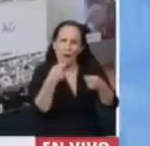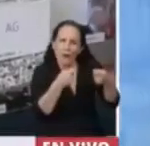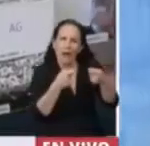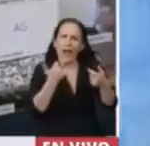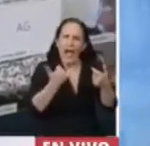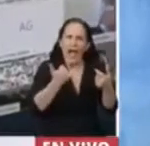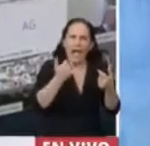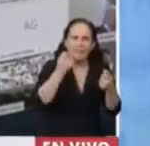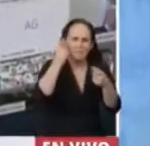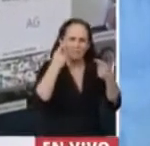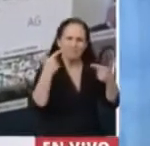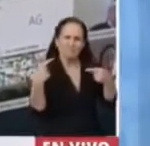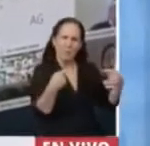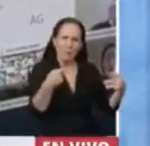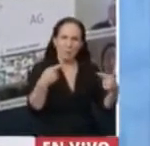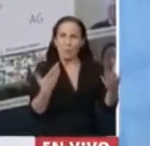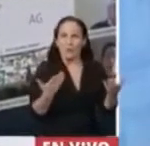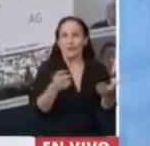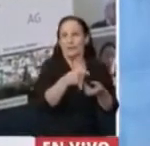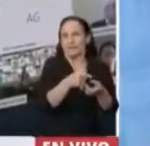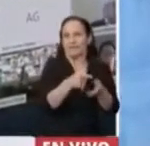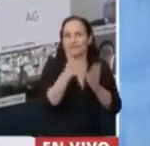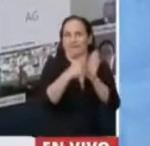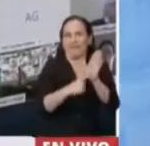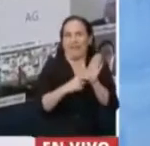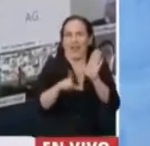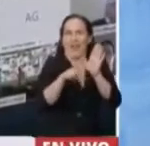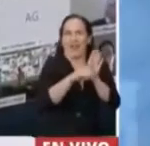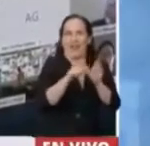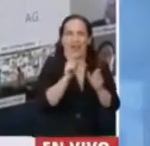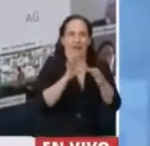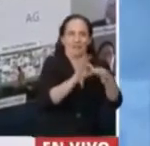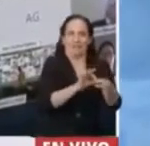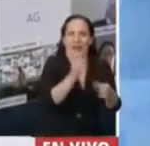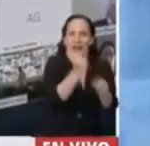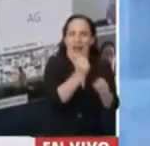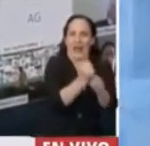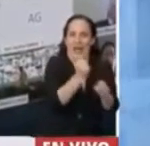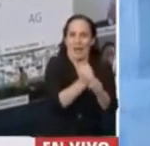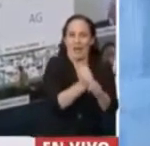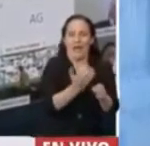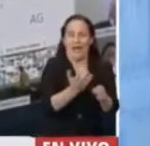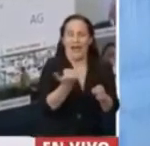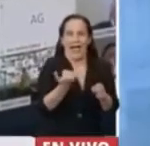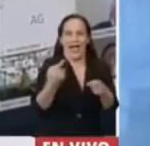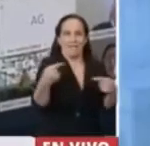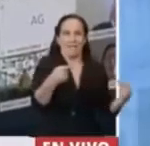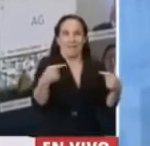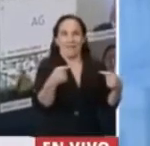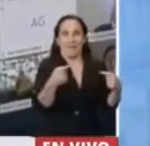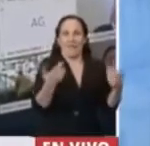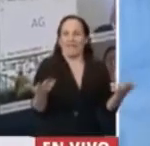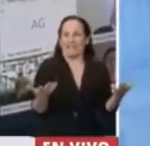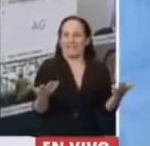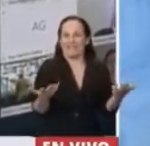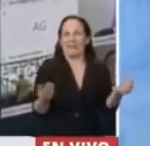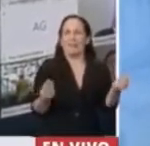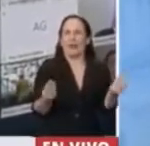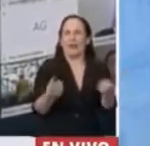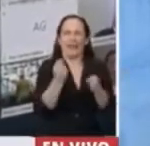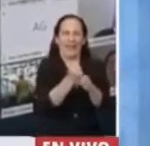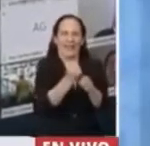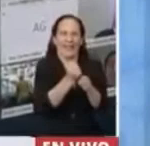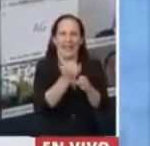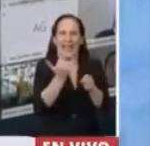Cuando se está regulando una norma laboral, siempre hay intereses contrapuestos porque la relación del trabajo se hace entre